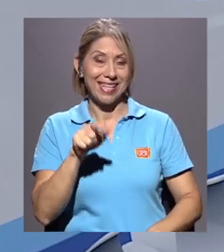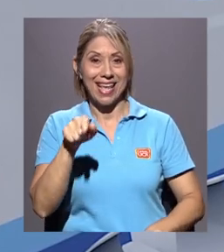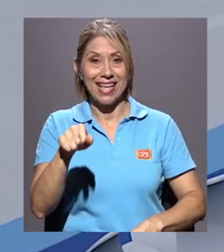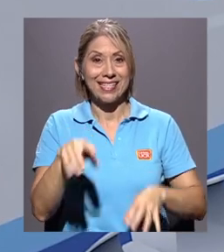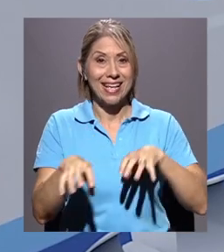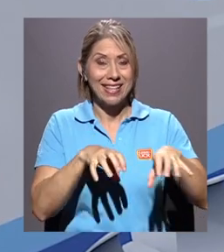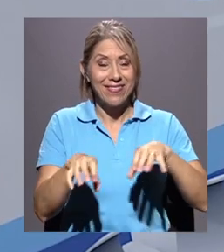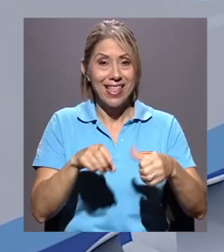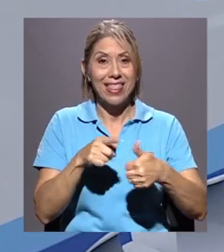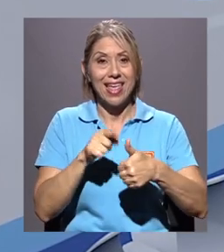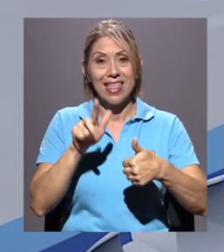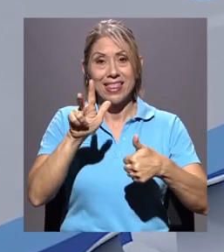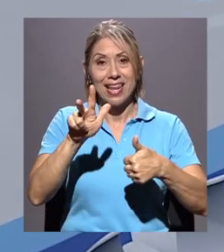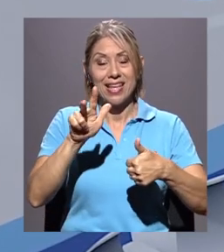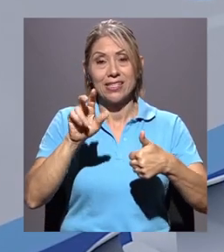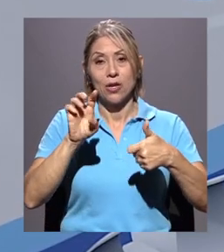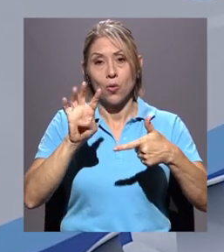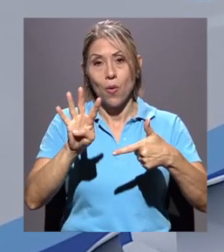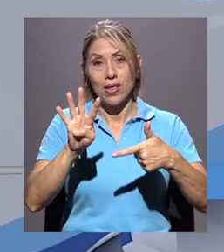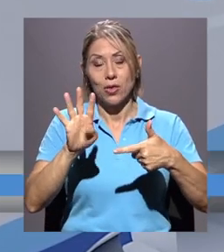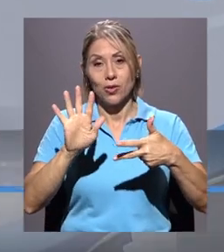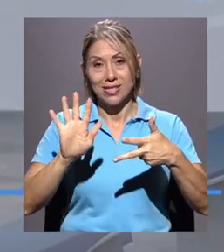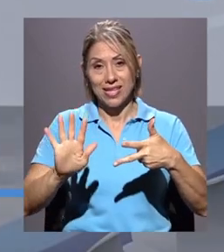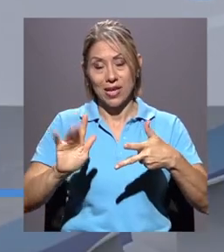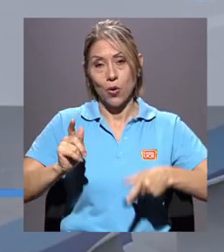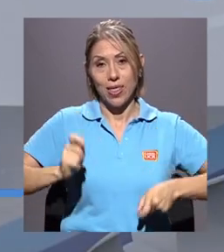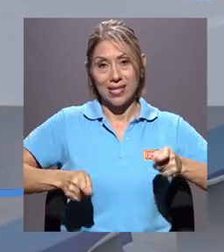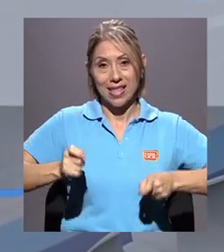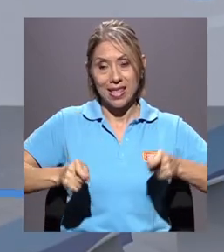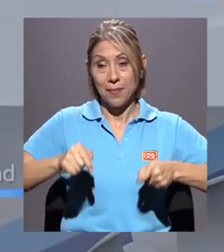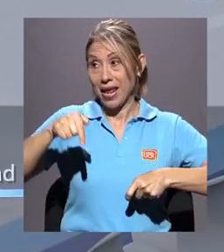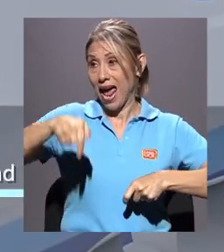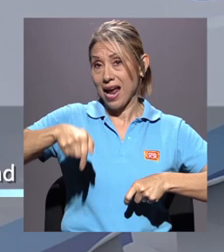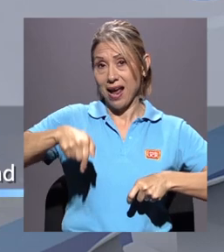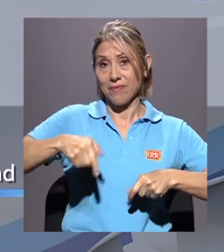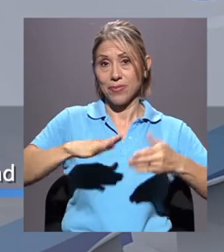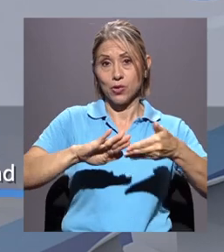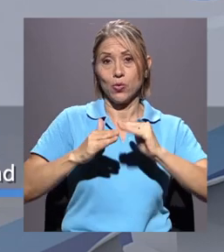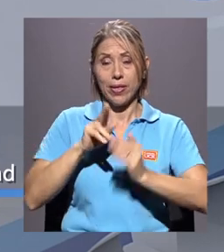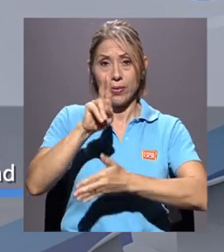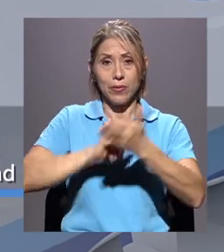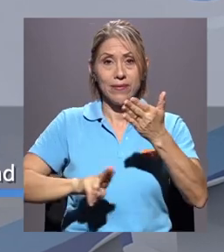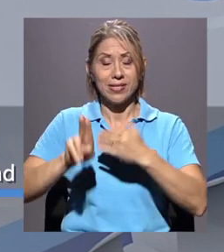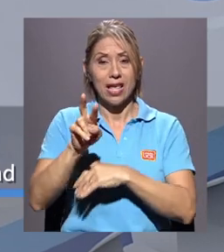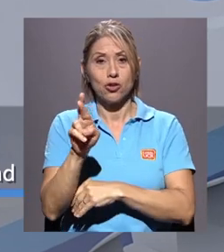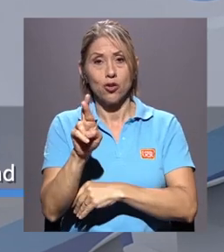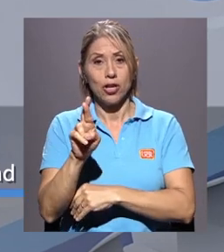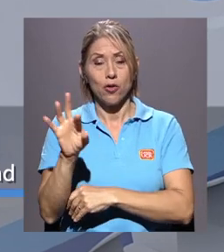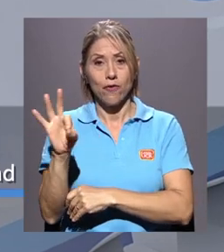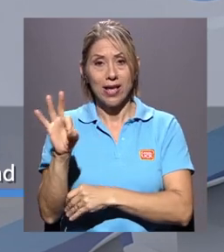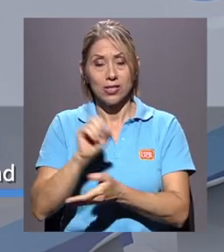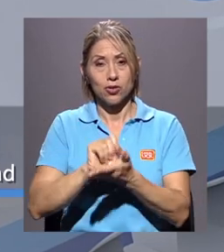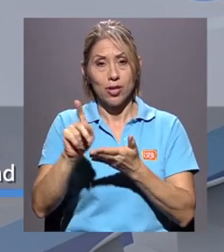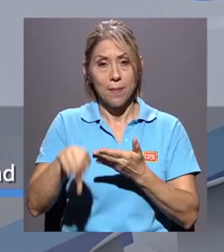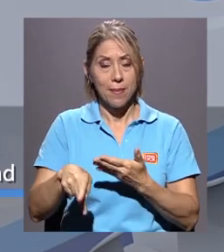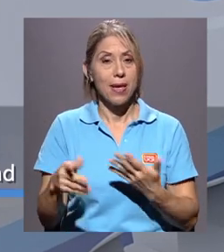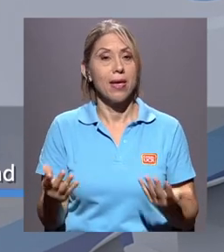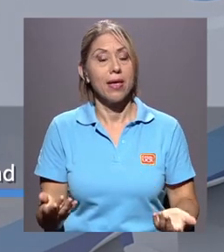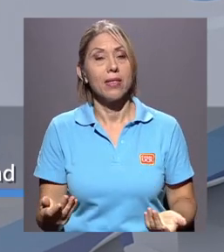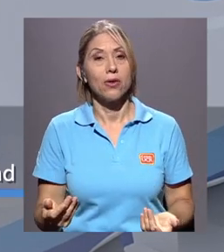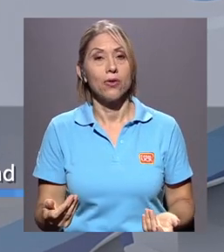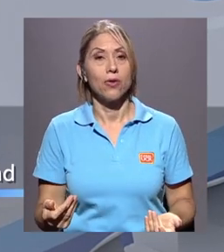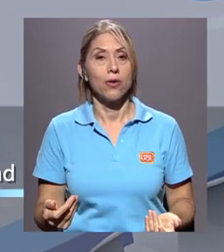María, 3, 4 y 5 de septiembre, acá en la ciudad universitaria Rodrigo Facio, San Pedro de Montes de Oca, y